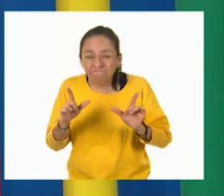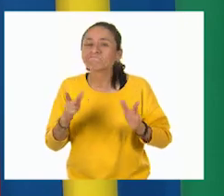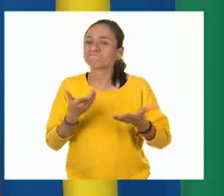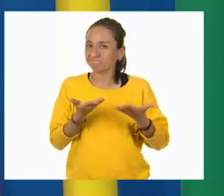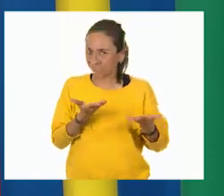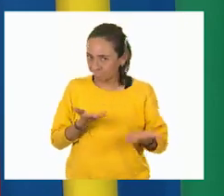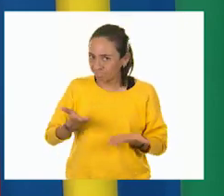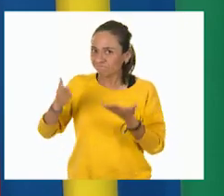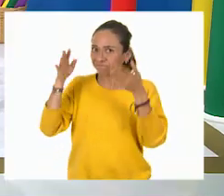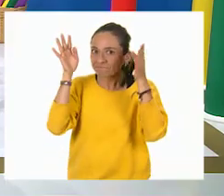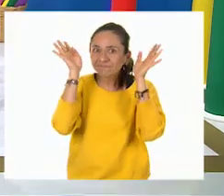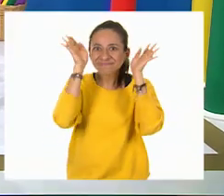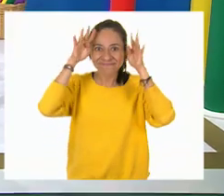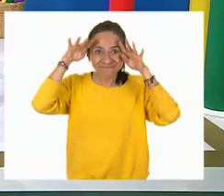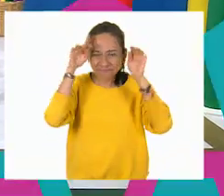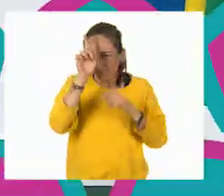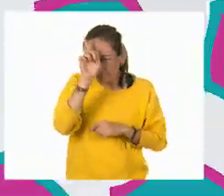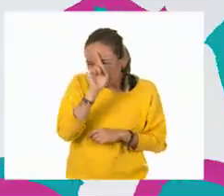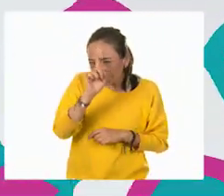consejos y comenzamos.